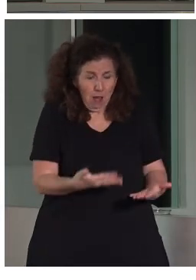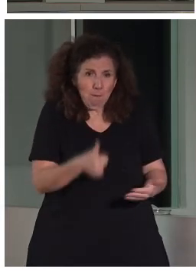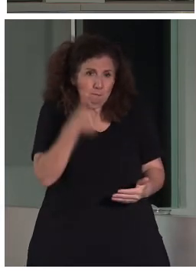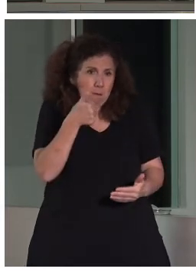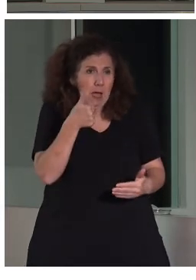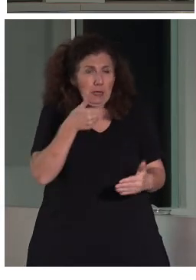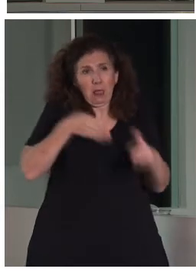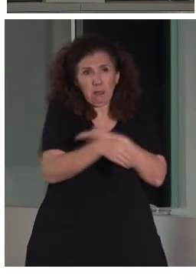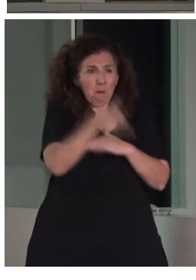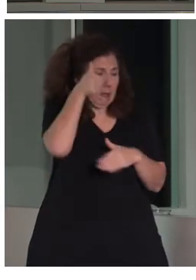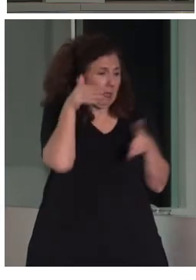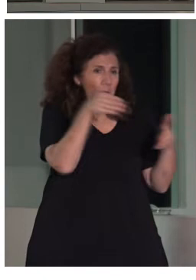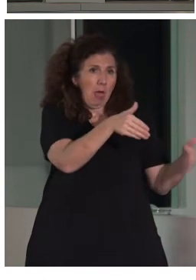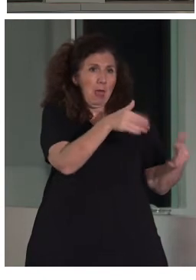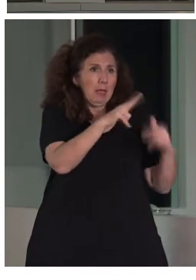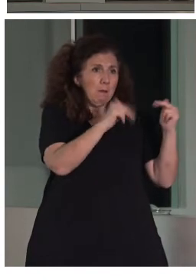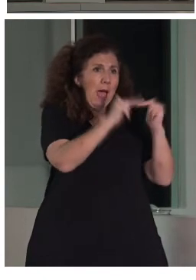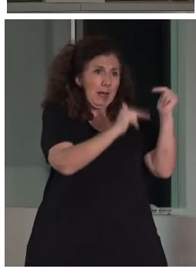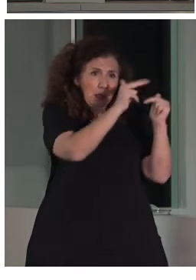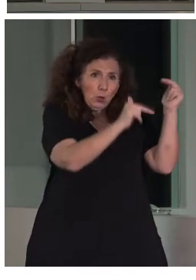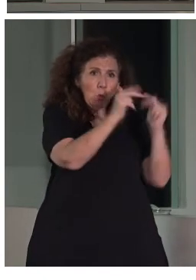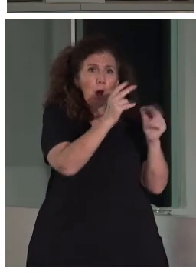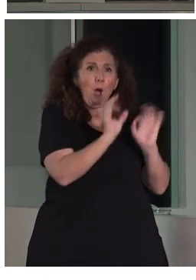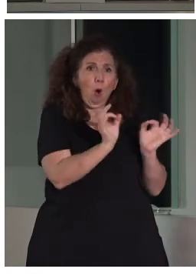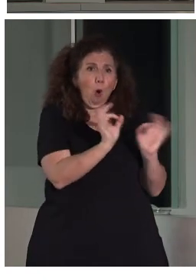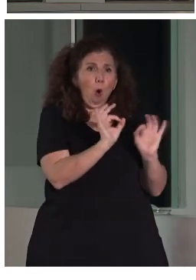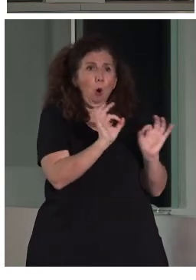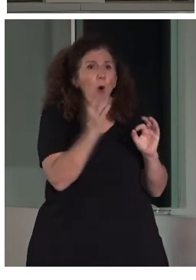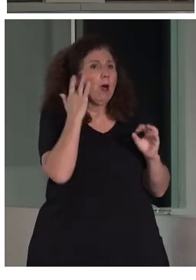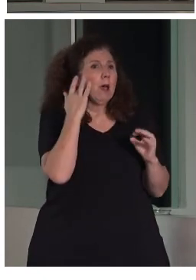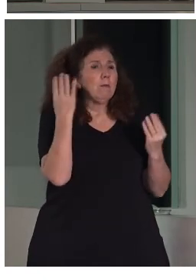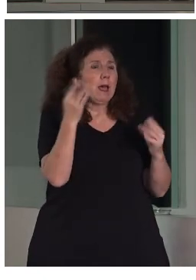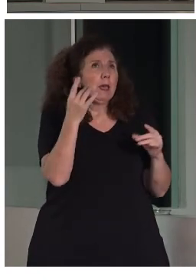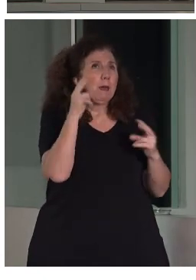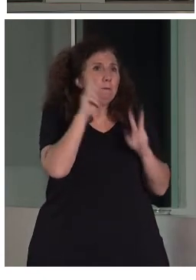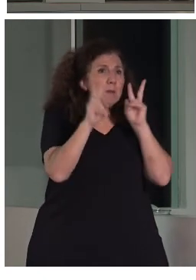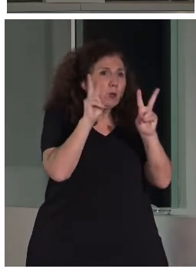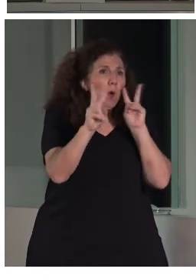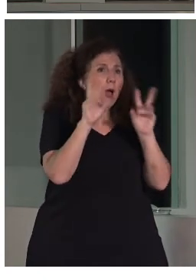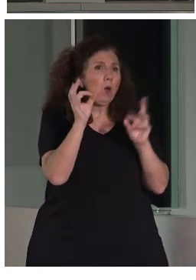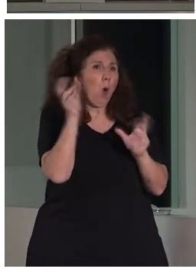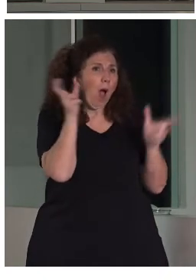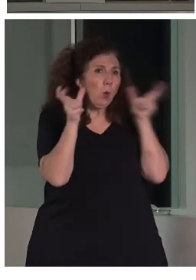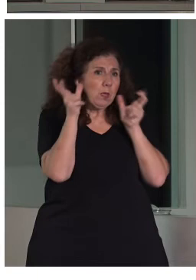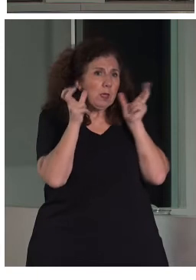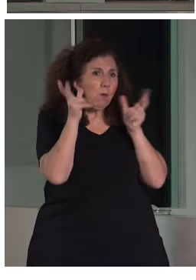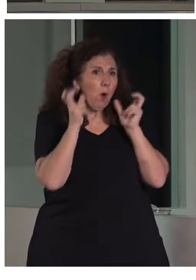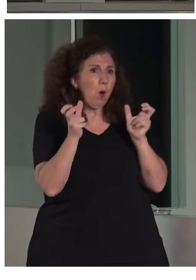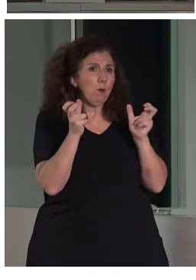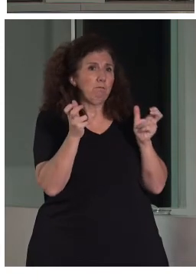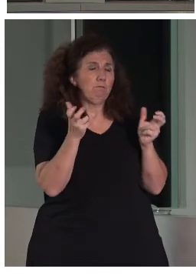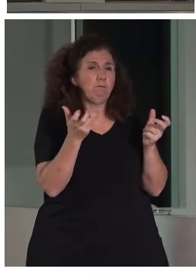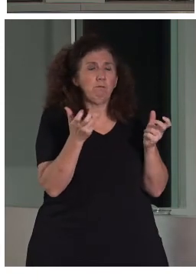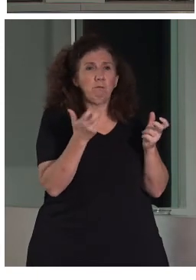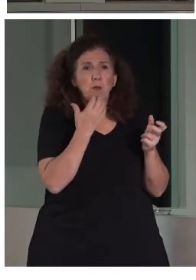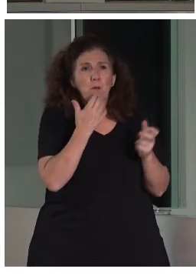arquitectónicos, ha dado pasos también en los aspectos sensoriales, lo visual, lo auditivo. Ahí tenemos, por ejemplo,